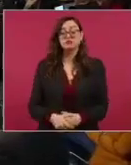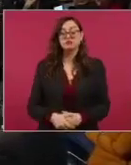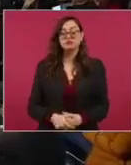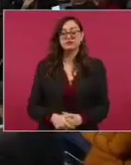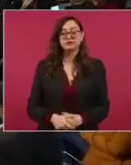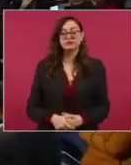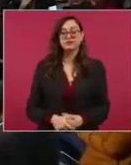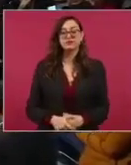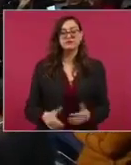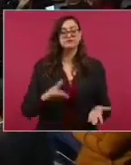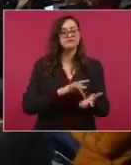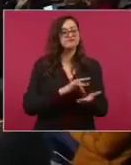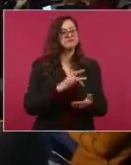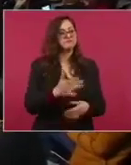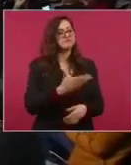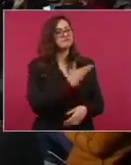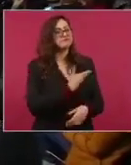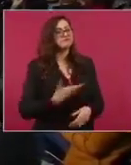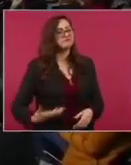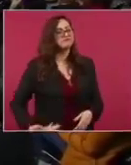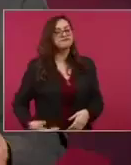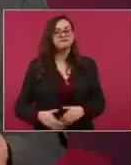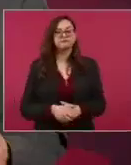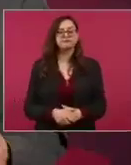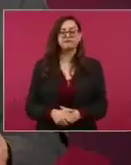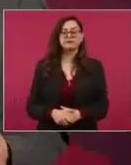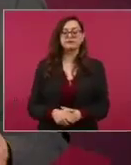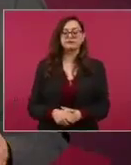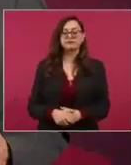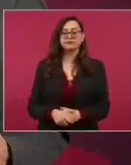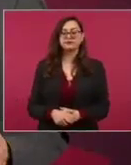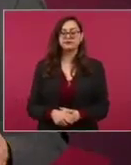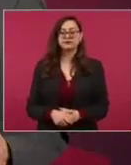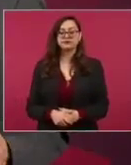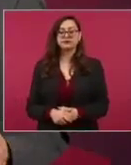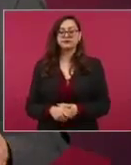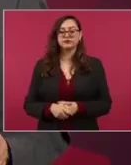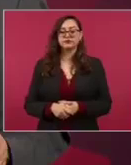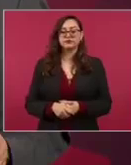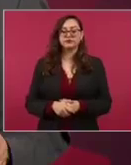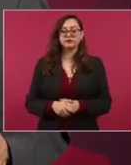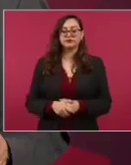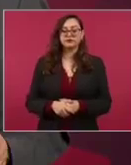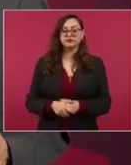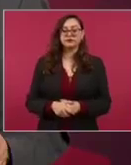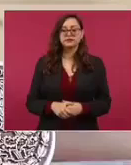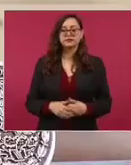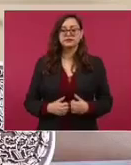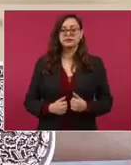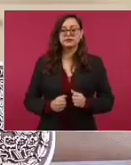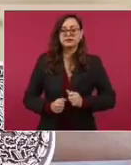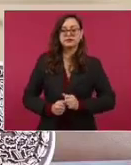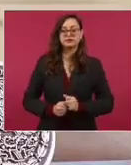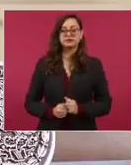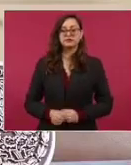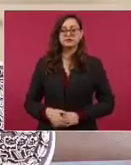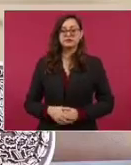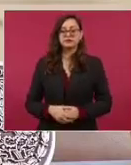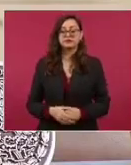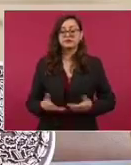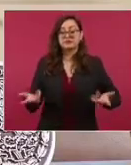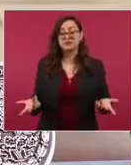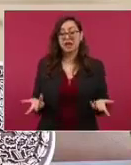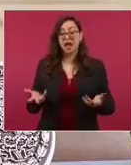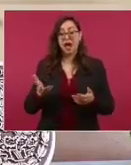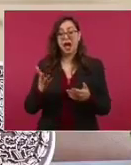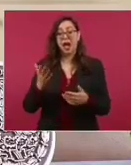Bueno, acaban de dar a conocer que ya había yo dejado sin trabajo a mi esposa